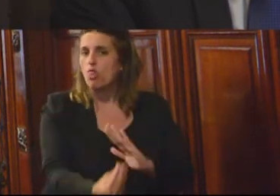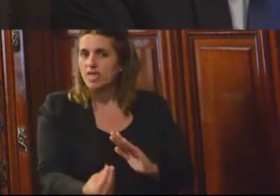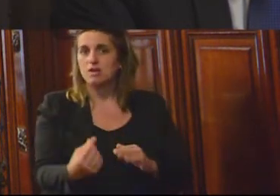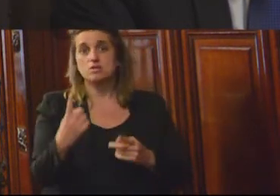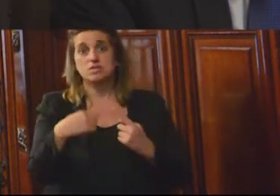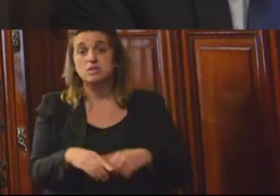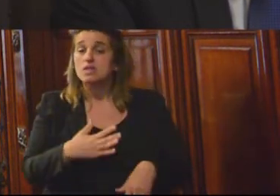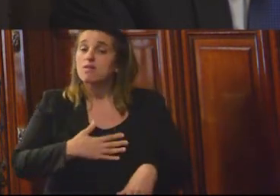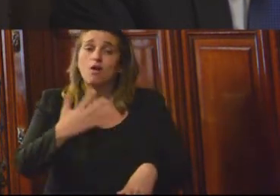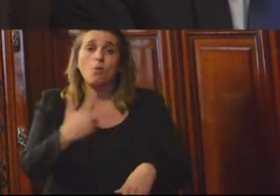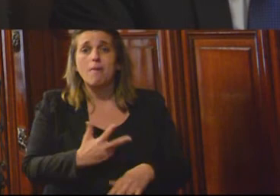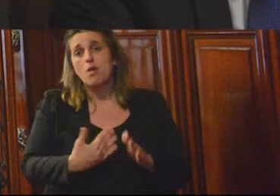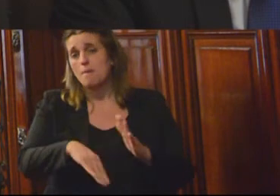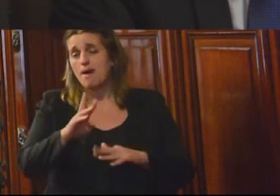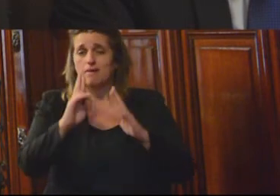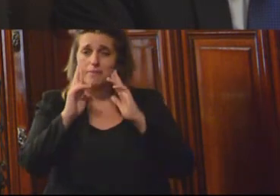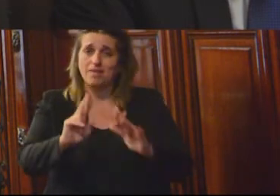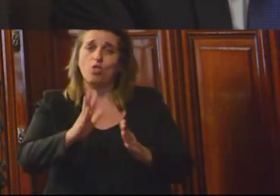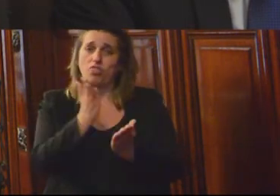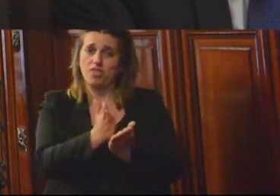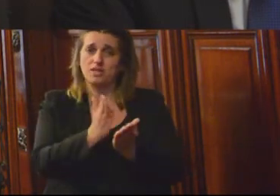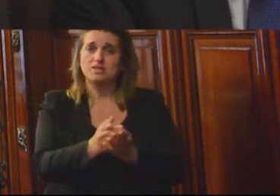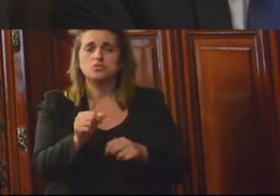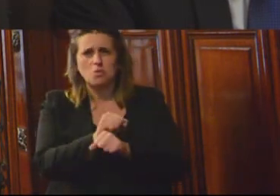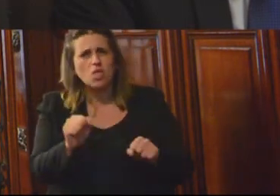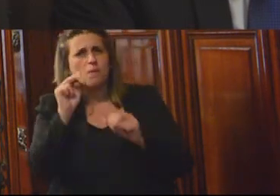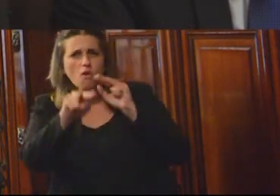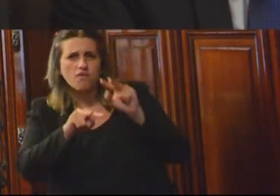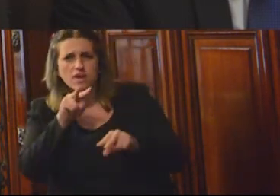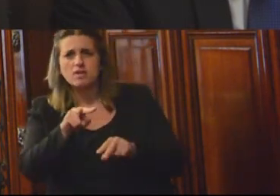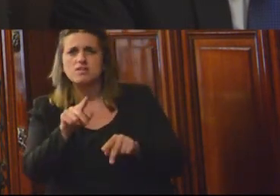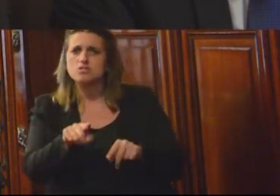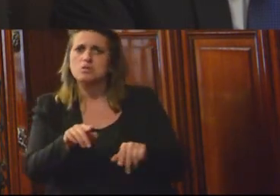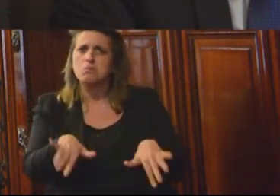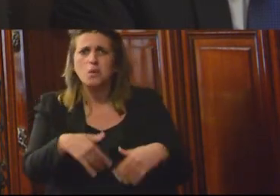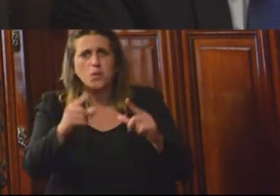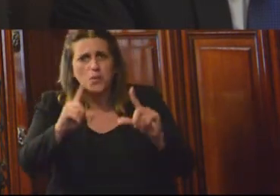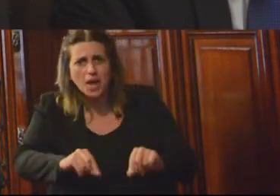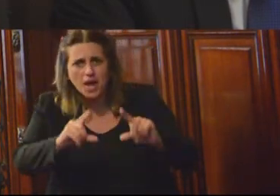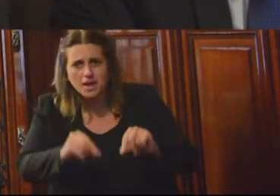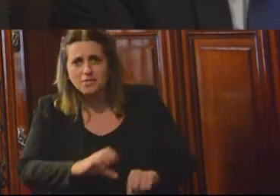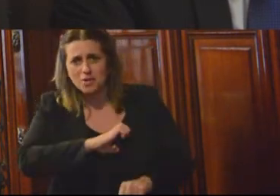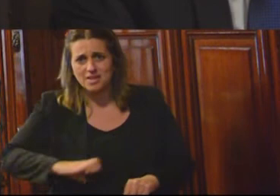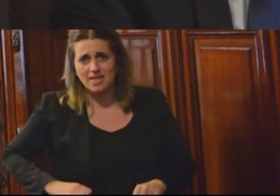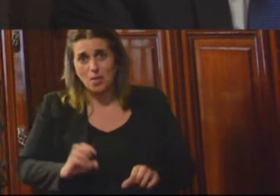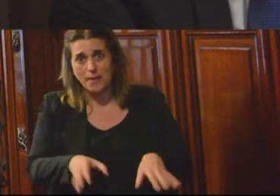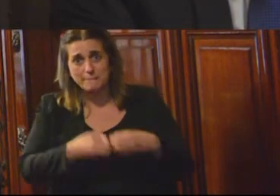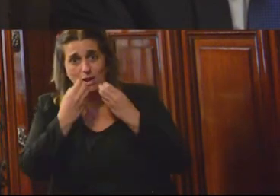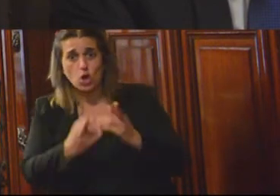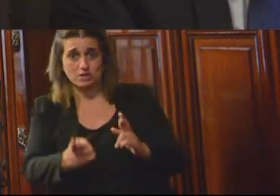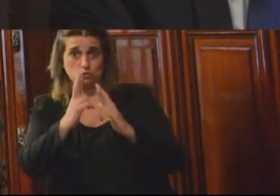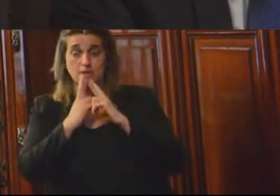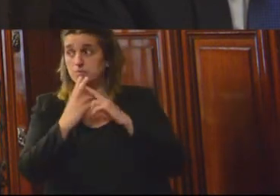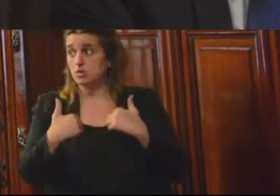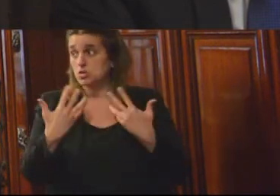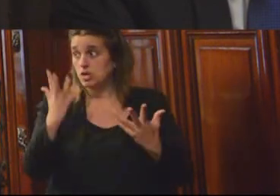gestión humanizantes como este son capaces de ser visibilizadas y son políticas menos costosas para los Estados. Esto quiero ser enfático y destacar.